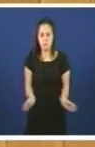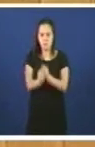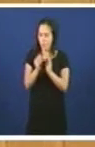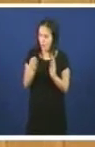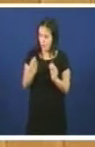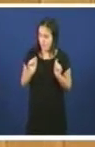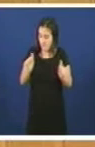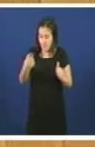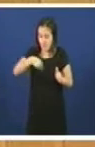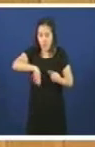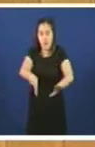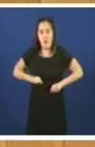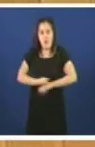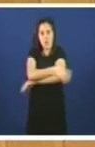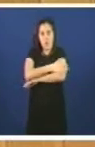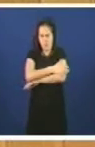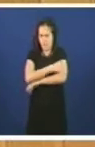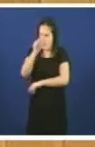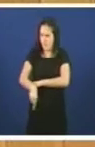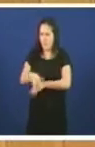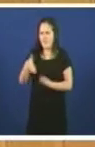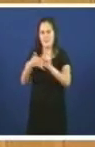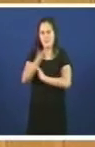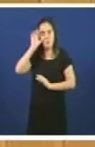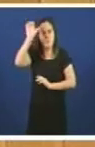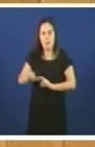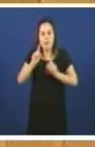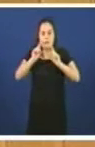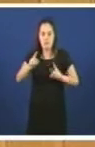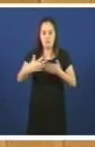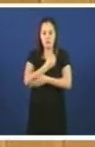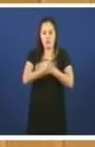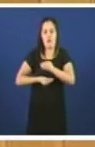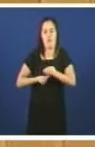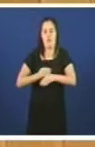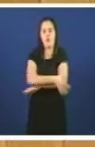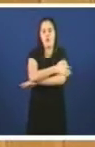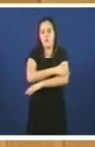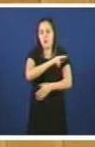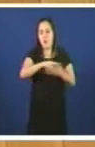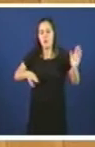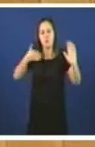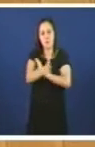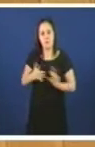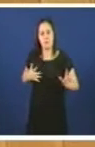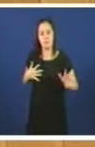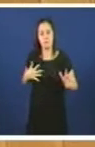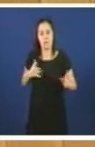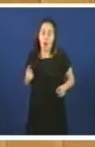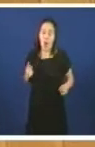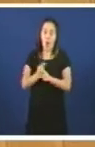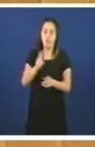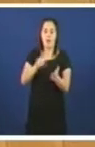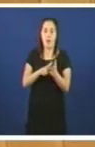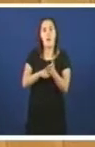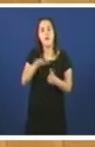da legislatura mesmo dende antes todo o que fai o goberno galego é estar a matar a lingua galega comparto